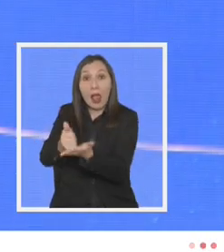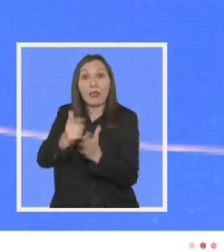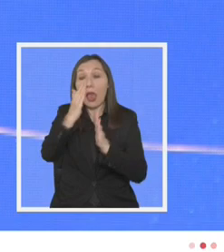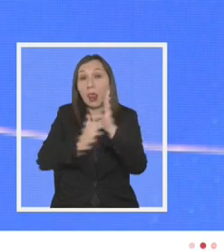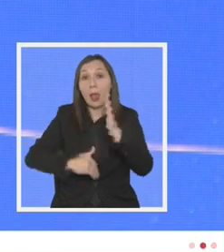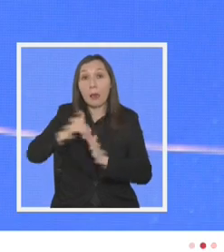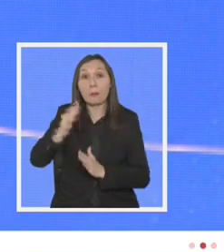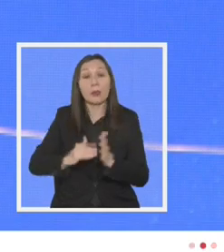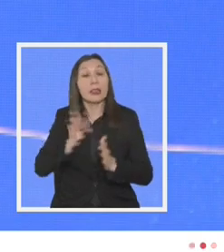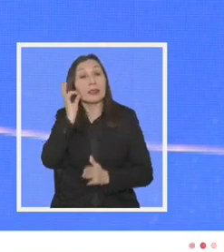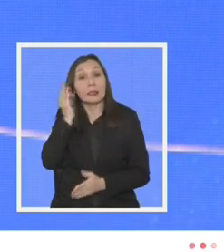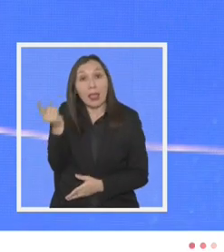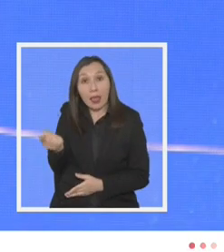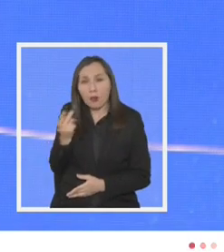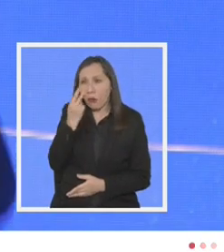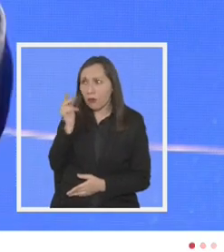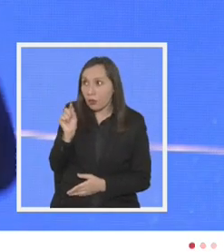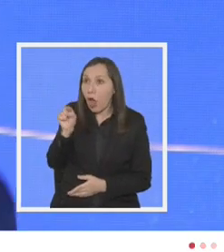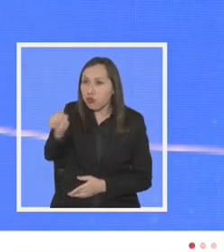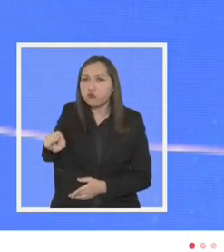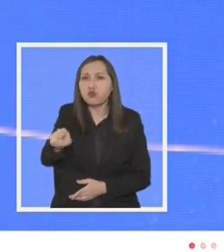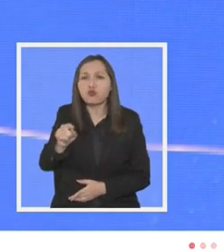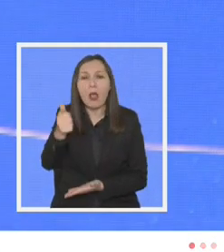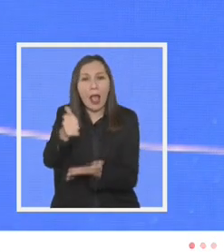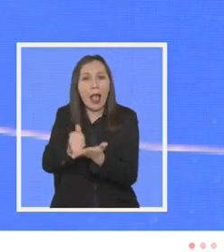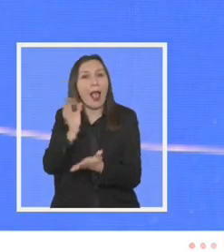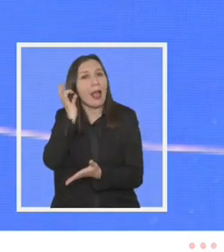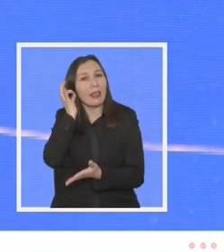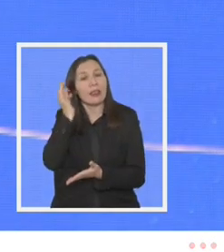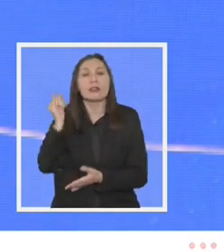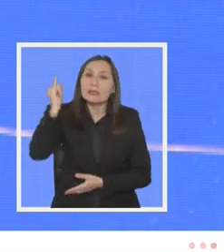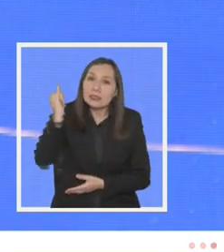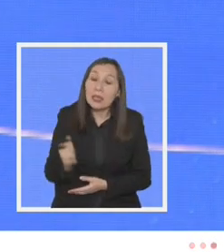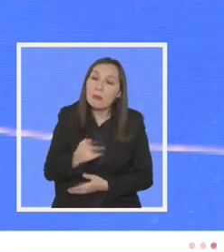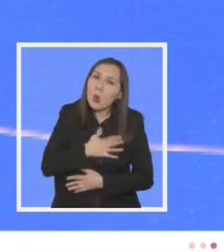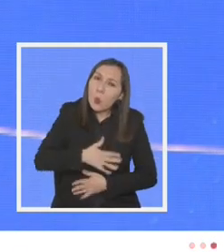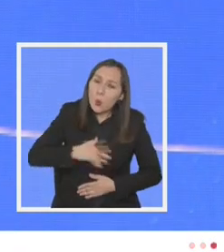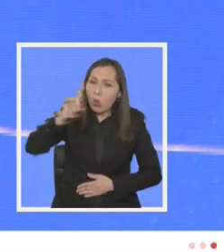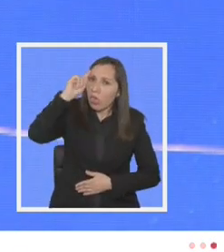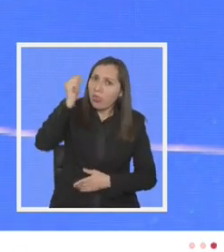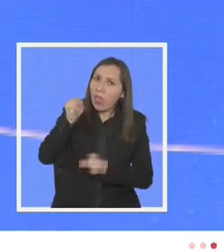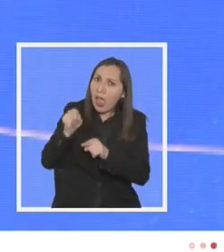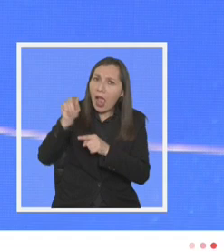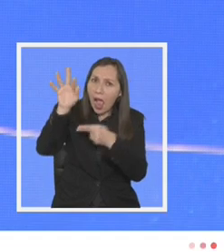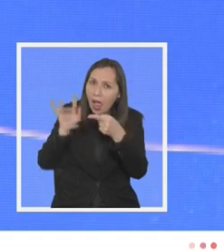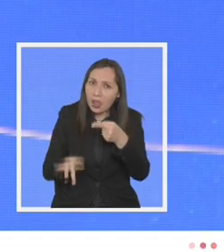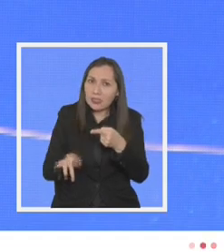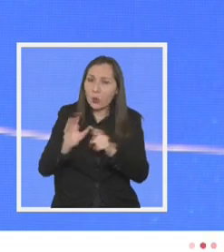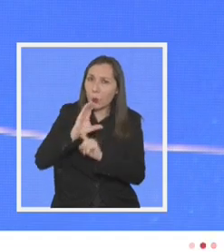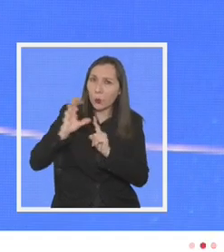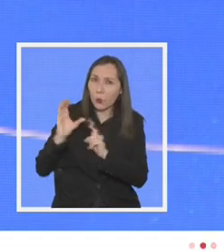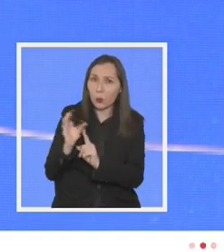pintana que siempre la vi por ahí ahí está que siempre nos deleita con iniciativas de esas características